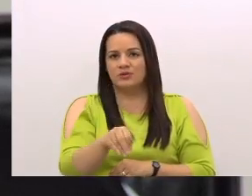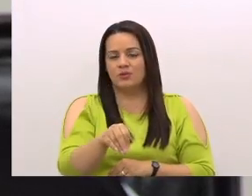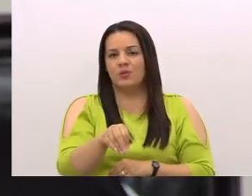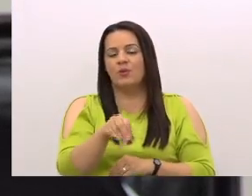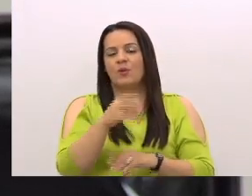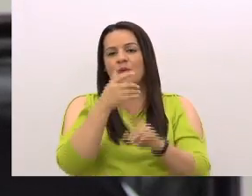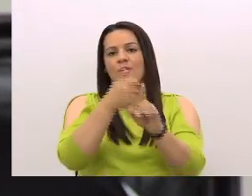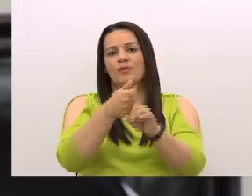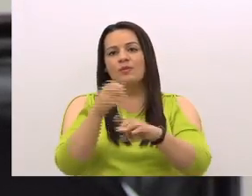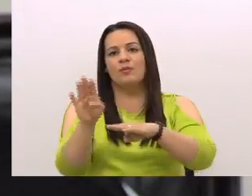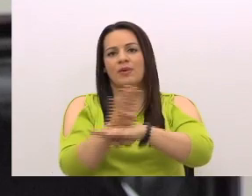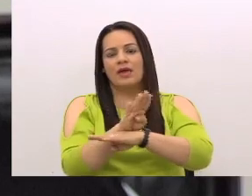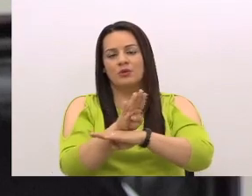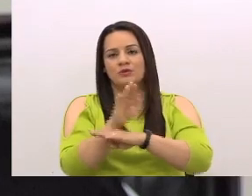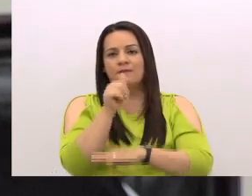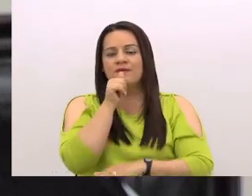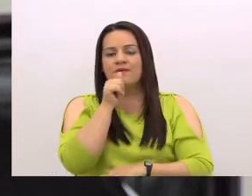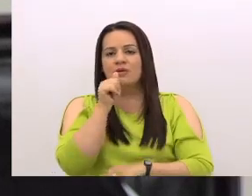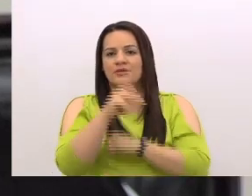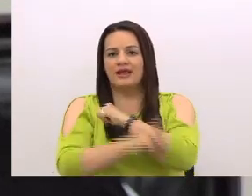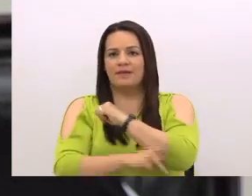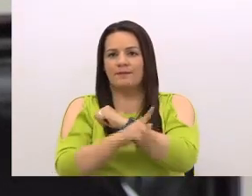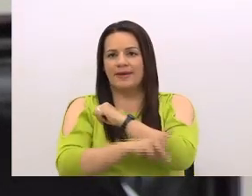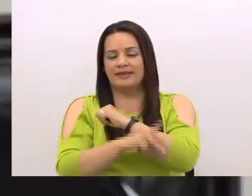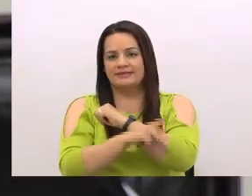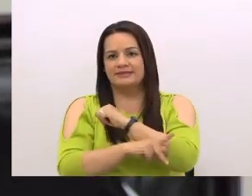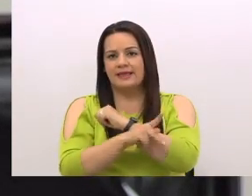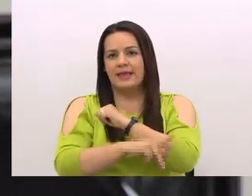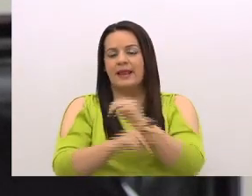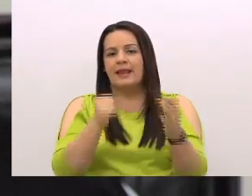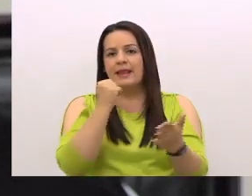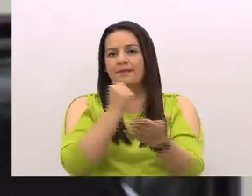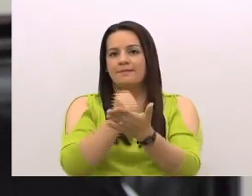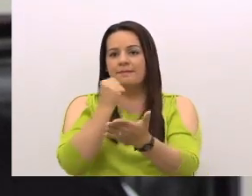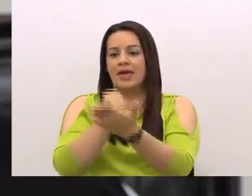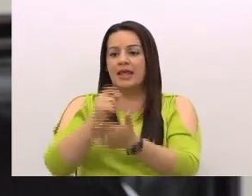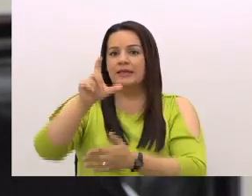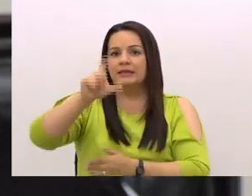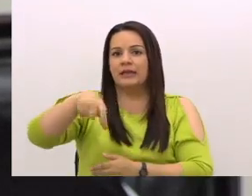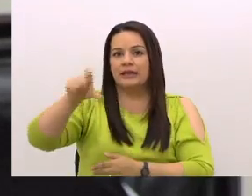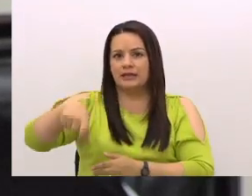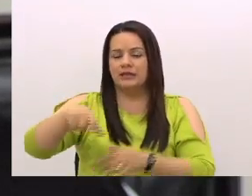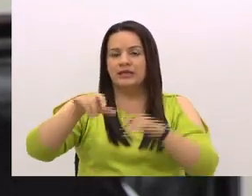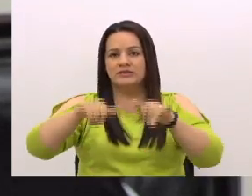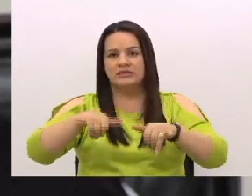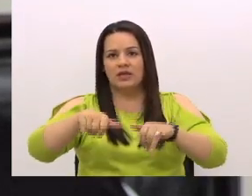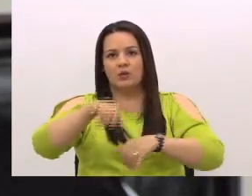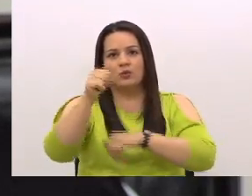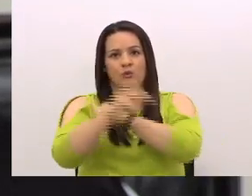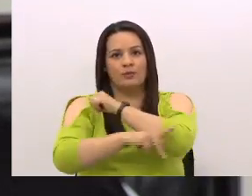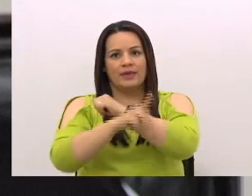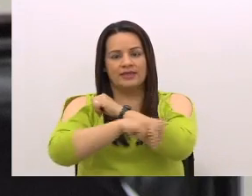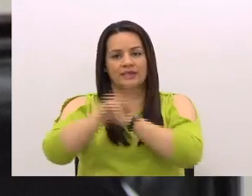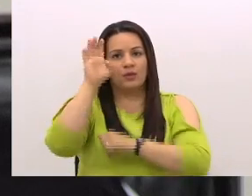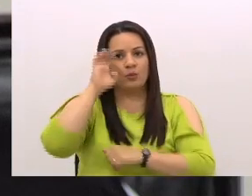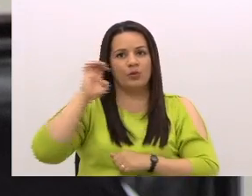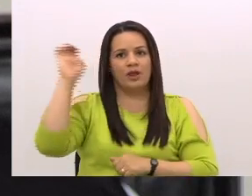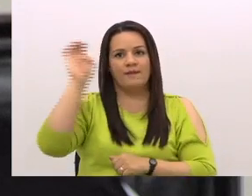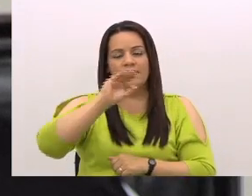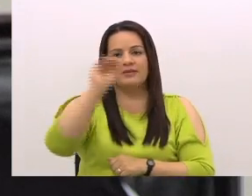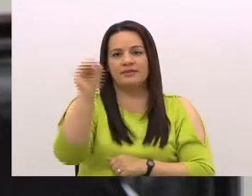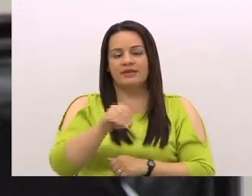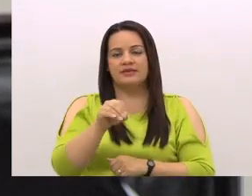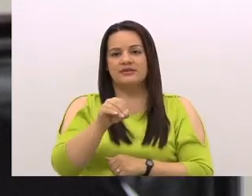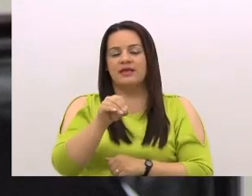bancos privados que están en el país, las mismas marcas de tarjetas están en esos países, en Europa las tasas son del